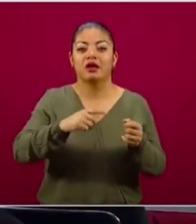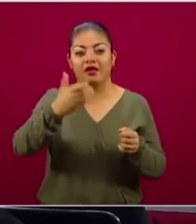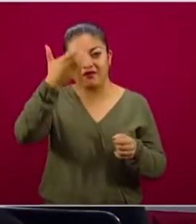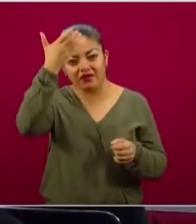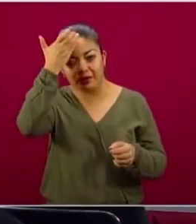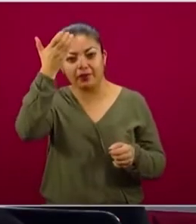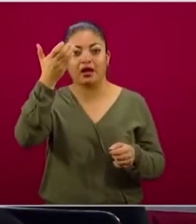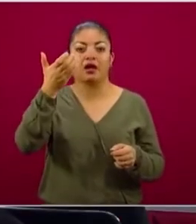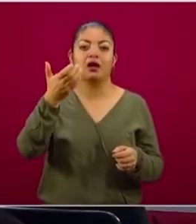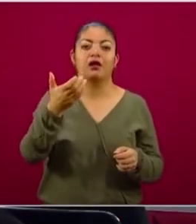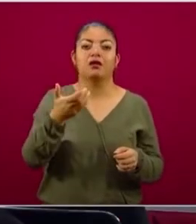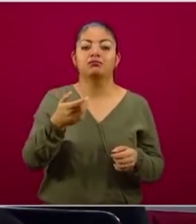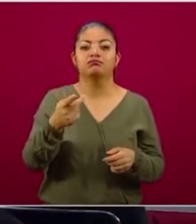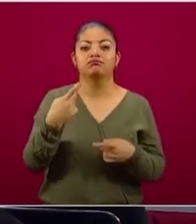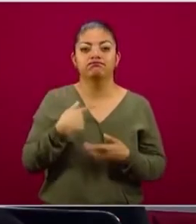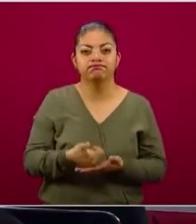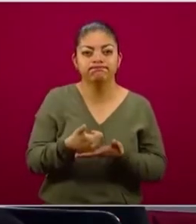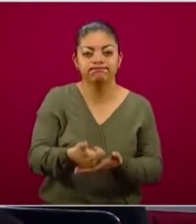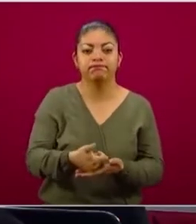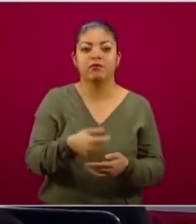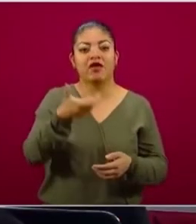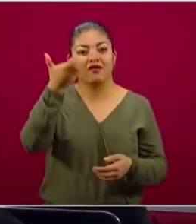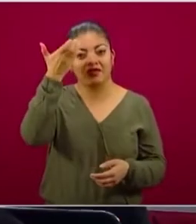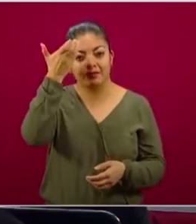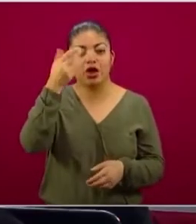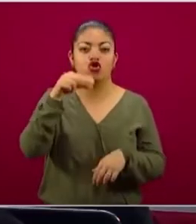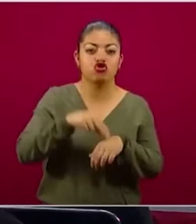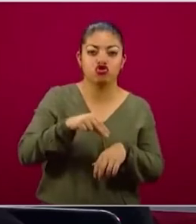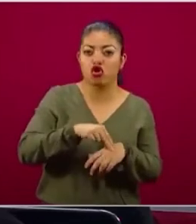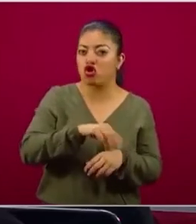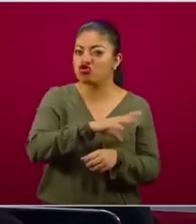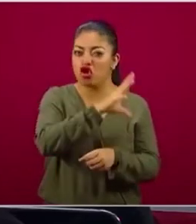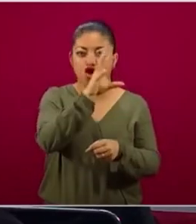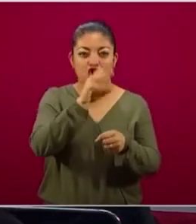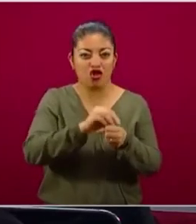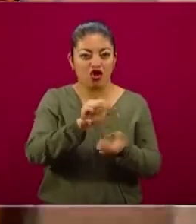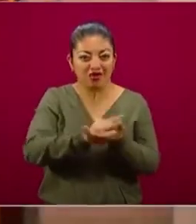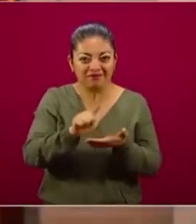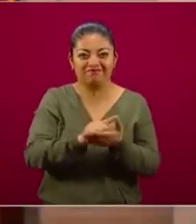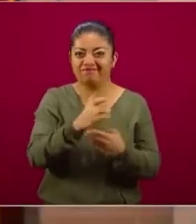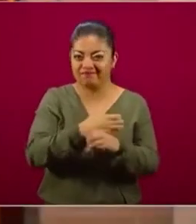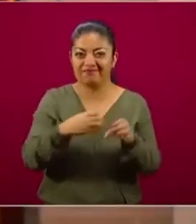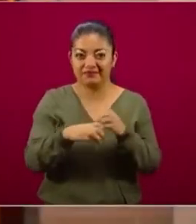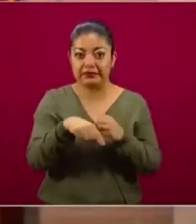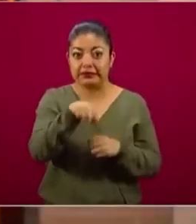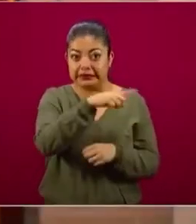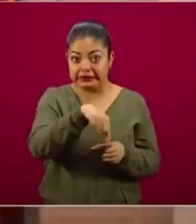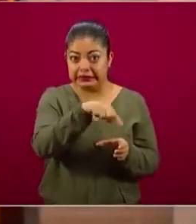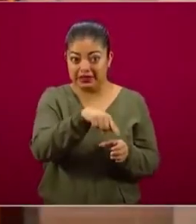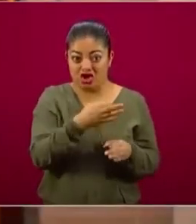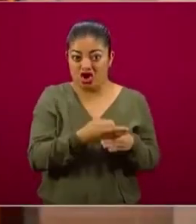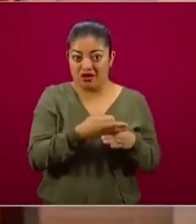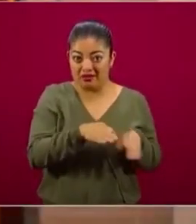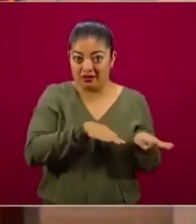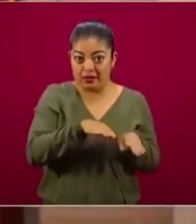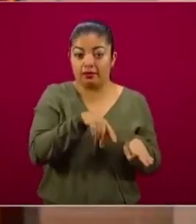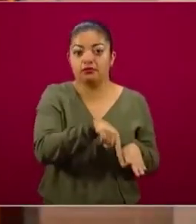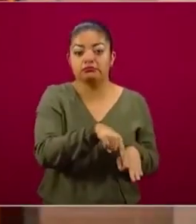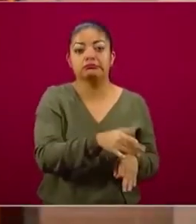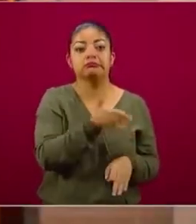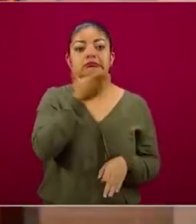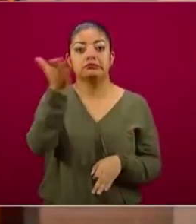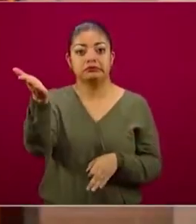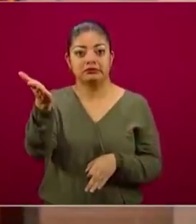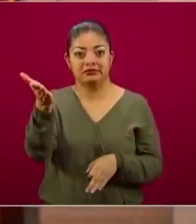camilleros, asistentes médicas, de todas las categorías están ahí, que solicitaron en su momento un crédito y en este